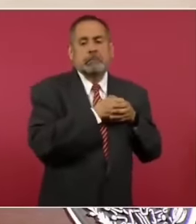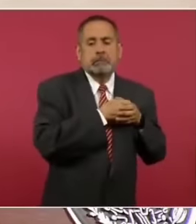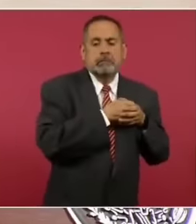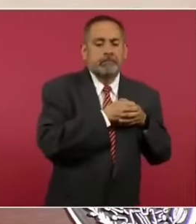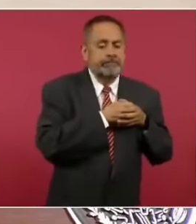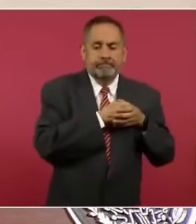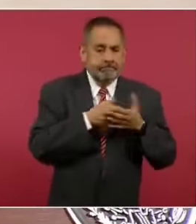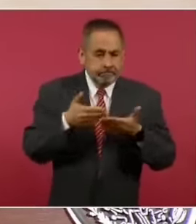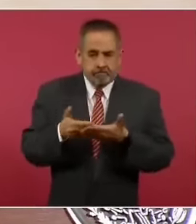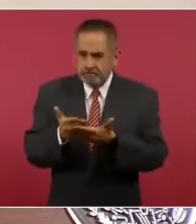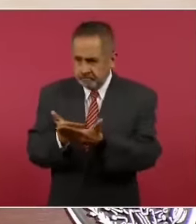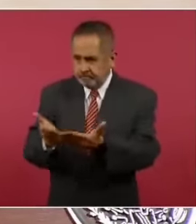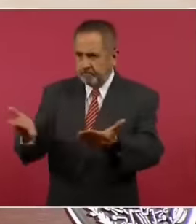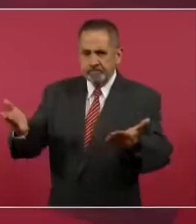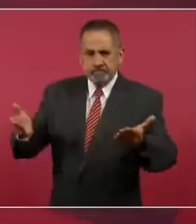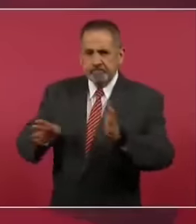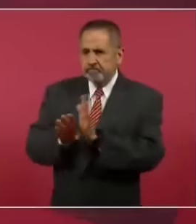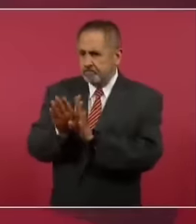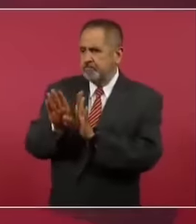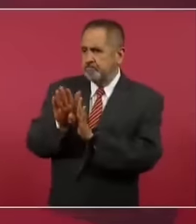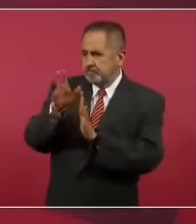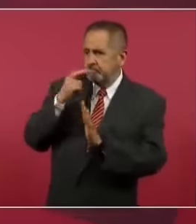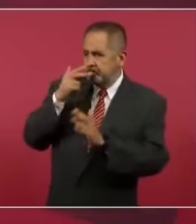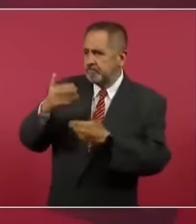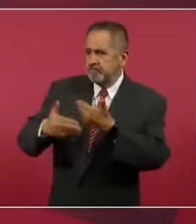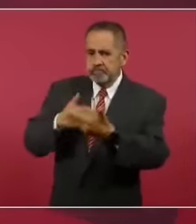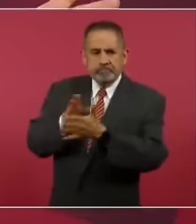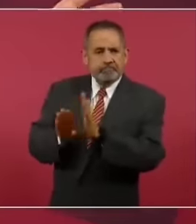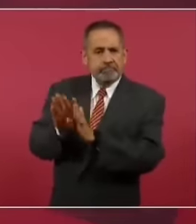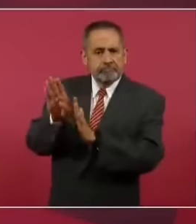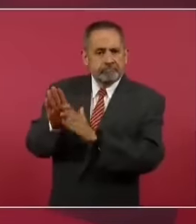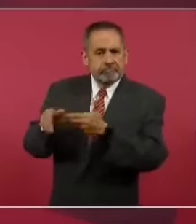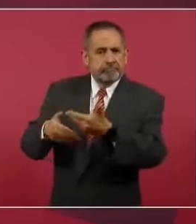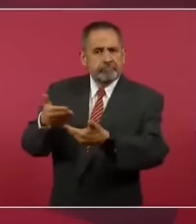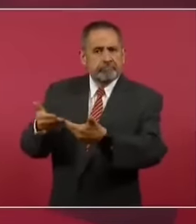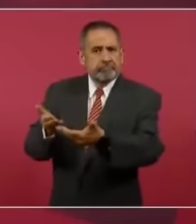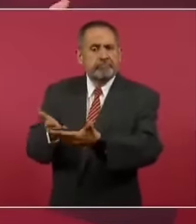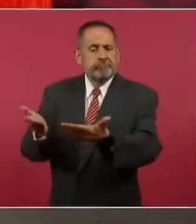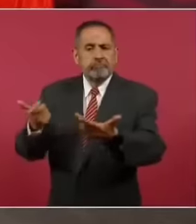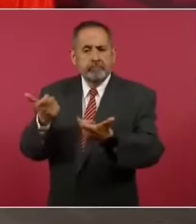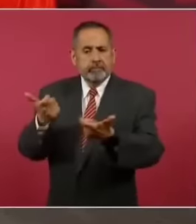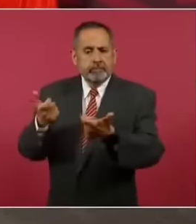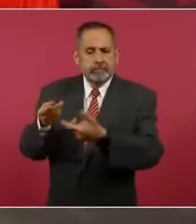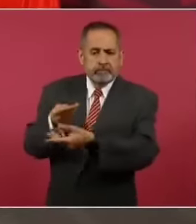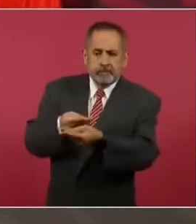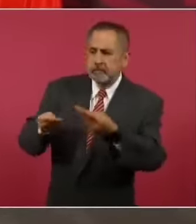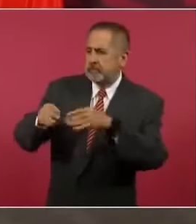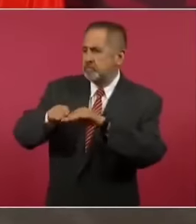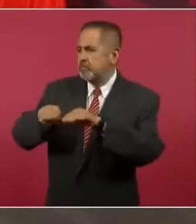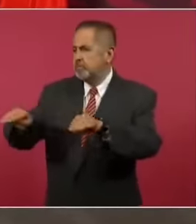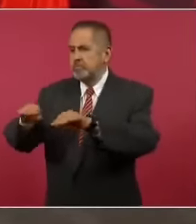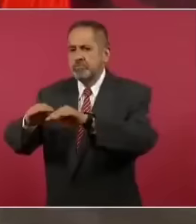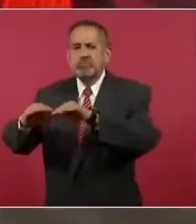creciendo y distribuyendo beneficios,